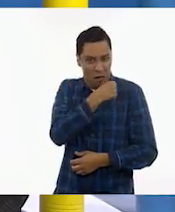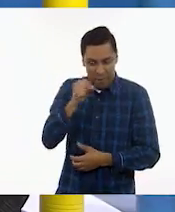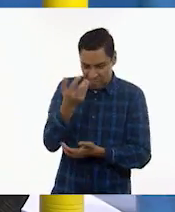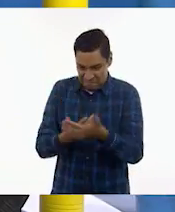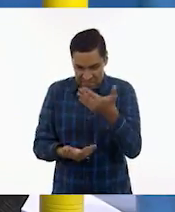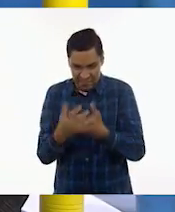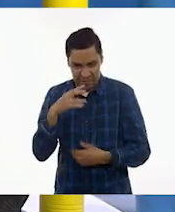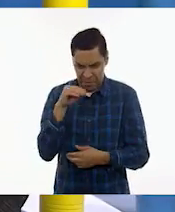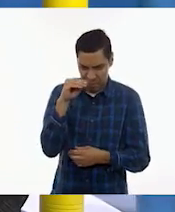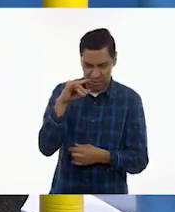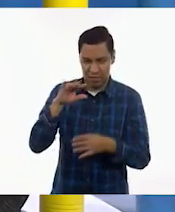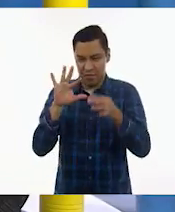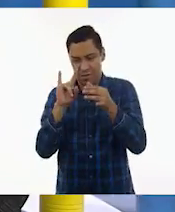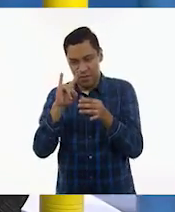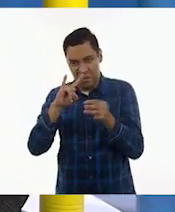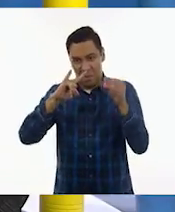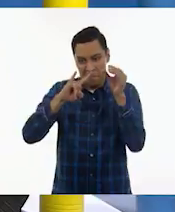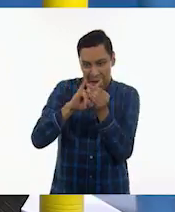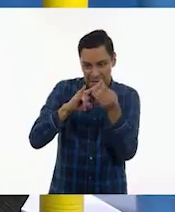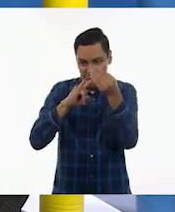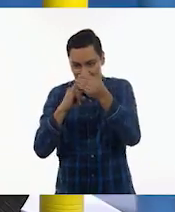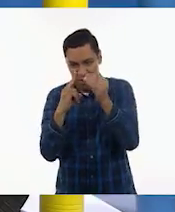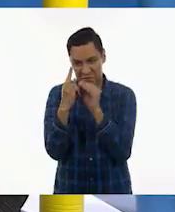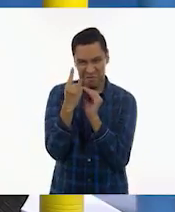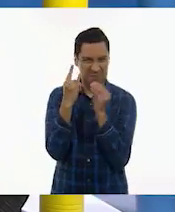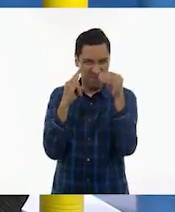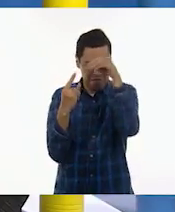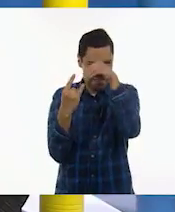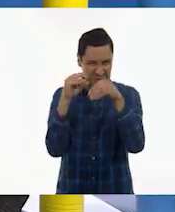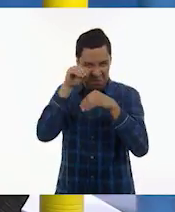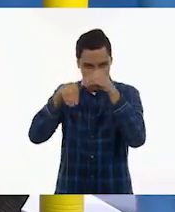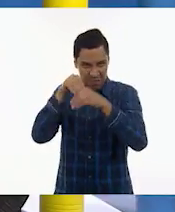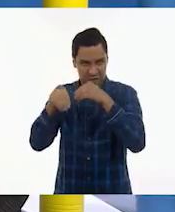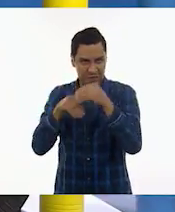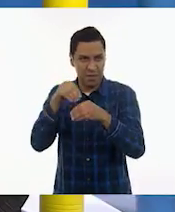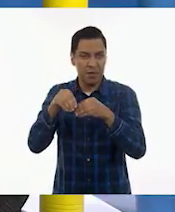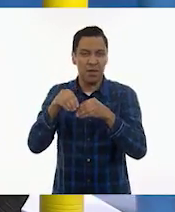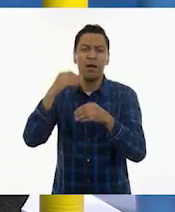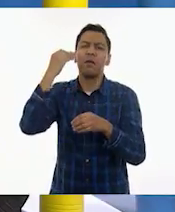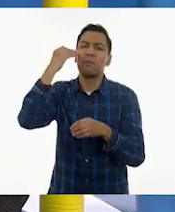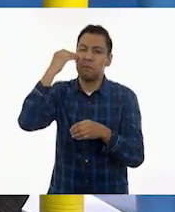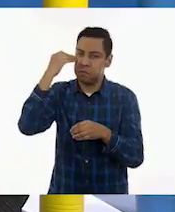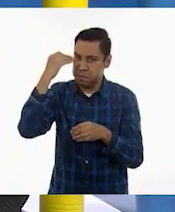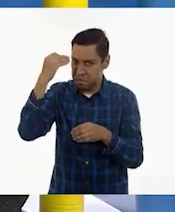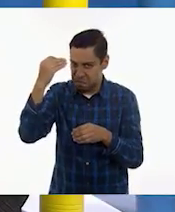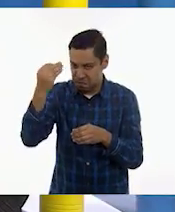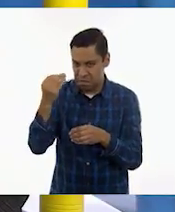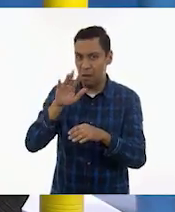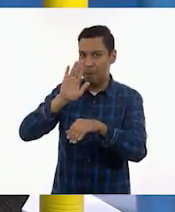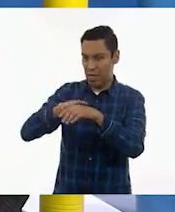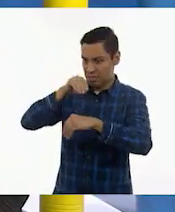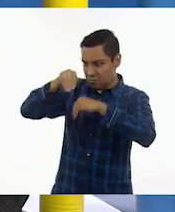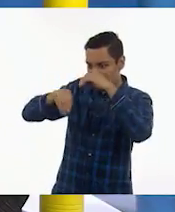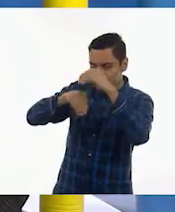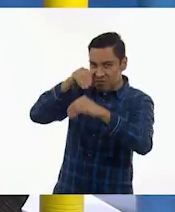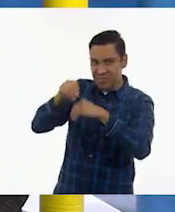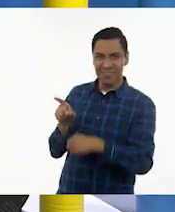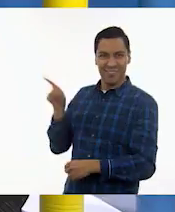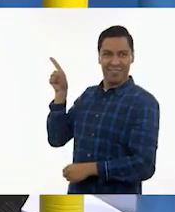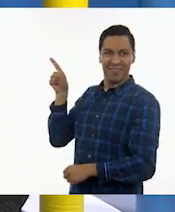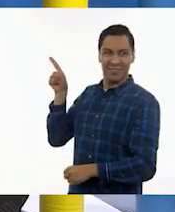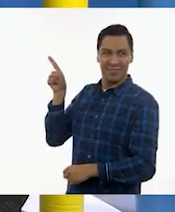también puede, sí, hacer algo ya con más tiempo. Aquí, como ven,